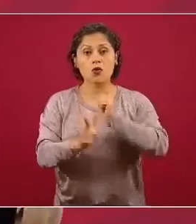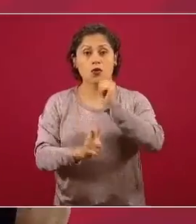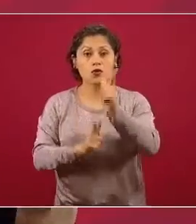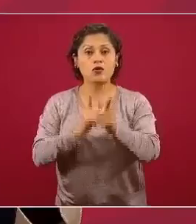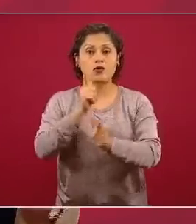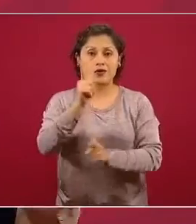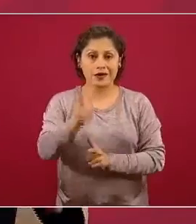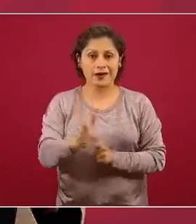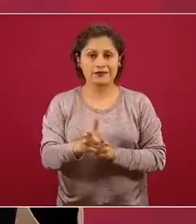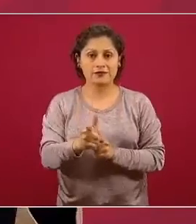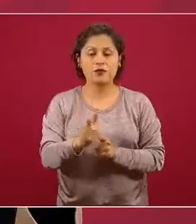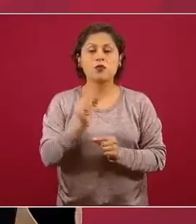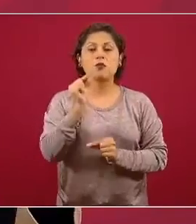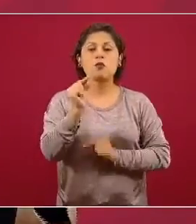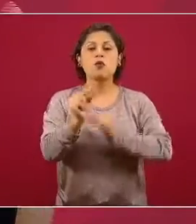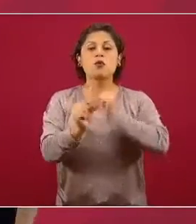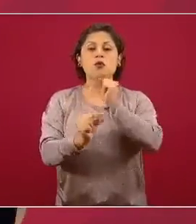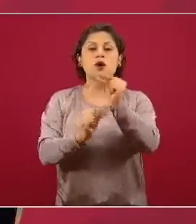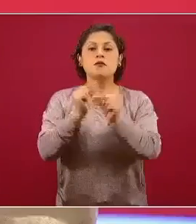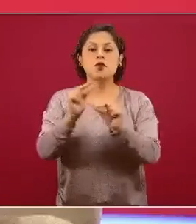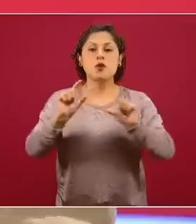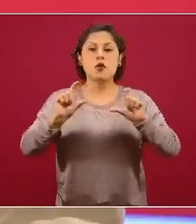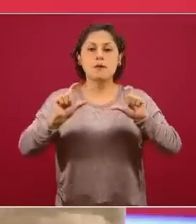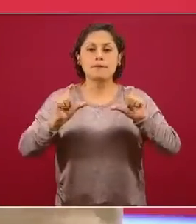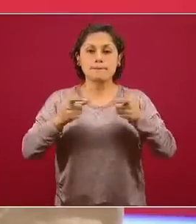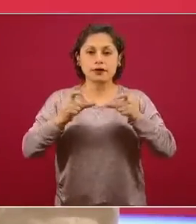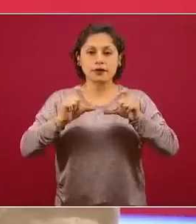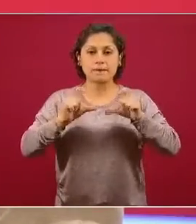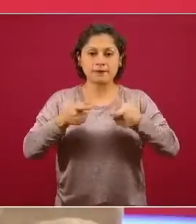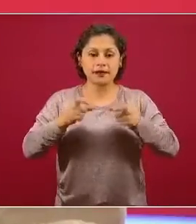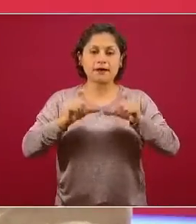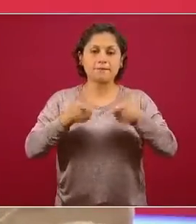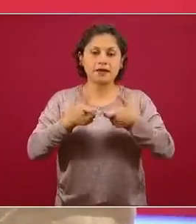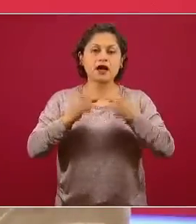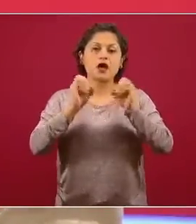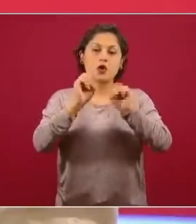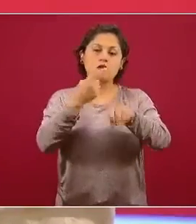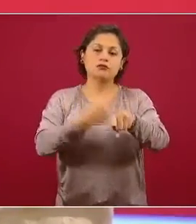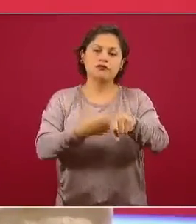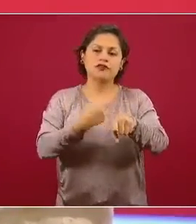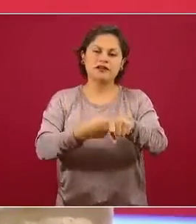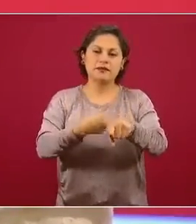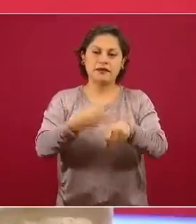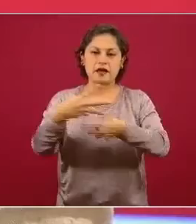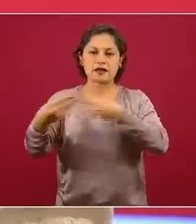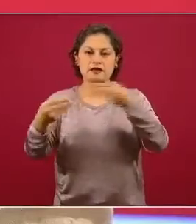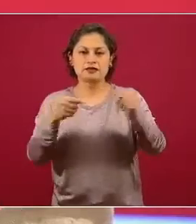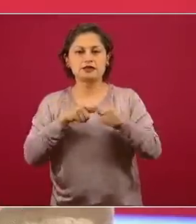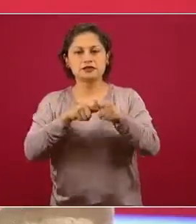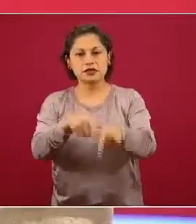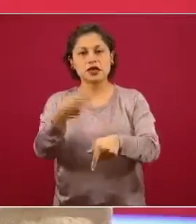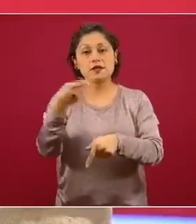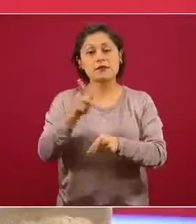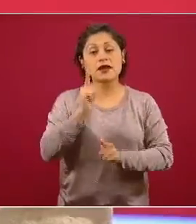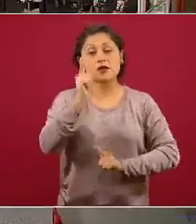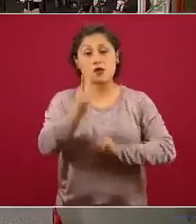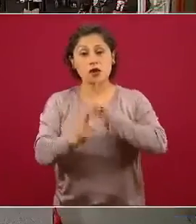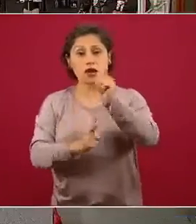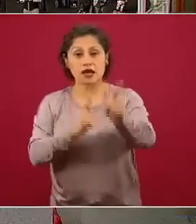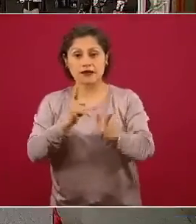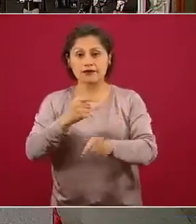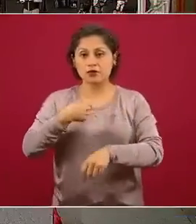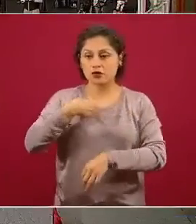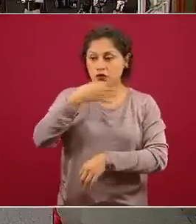cada vez más lenta. Lo comento con la sociedad y con ustedes comunicadoras y comunicadores